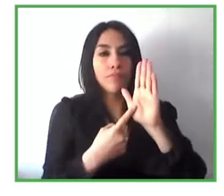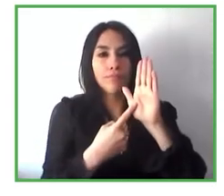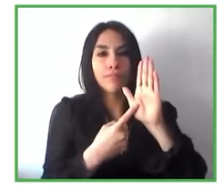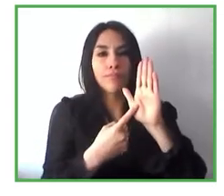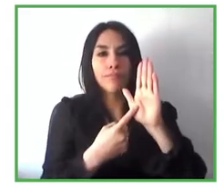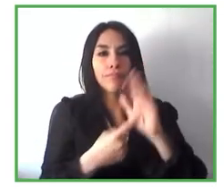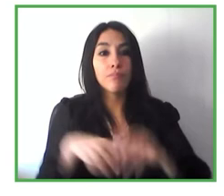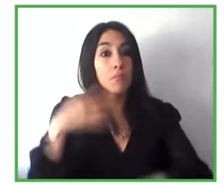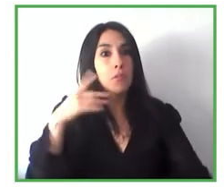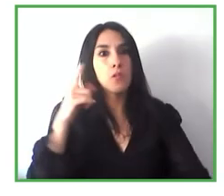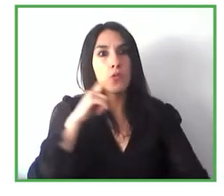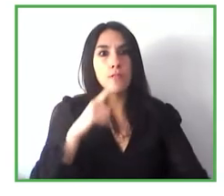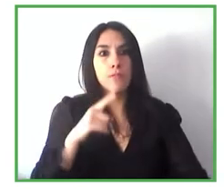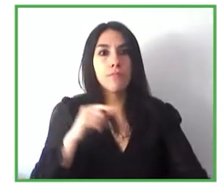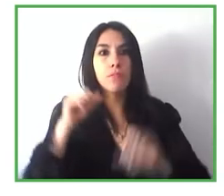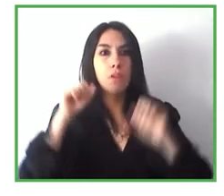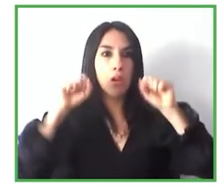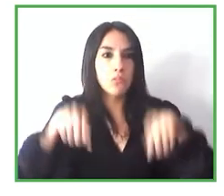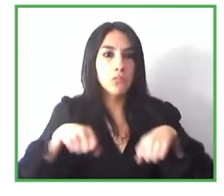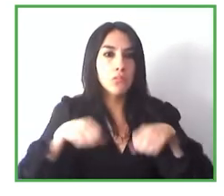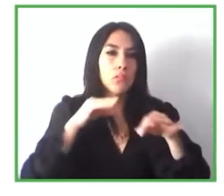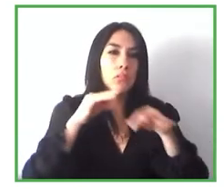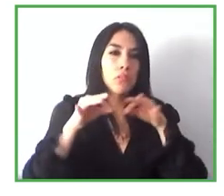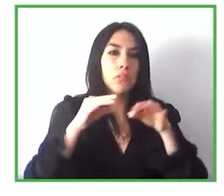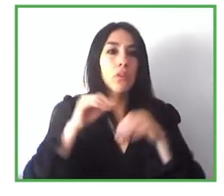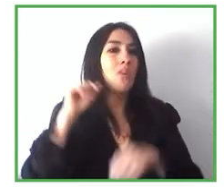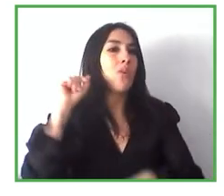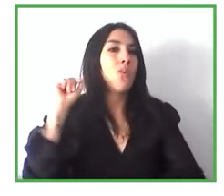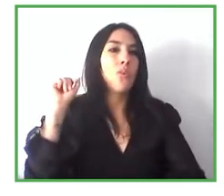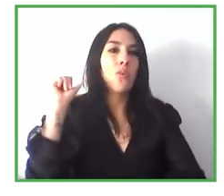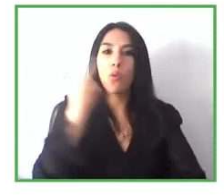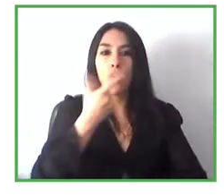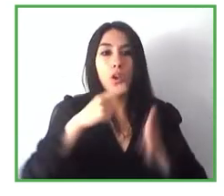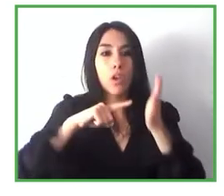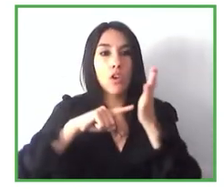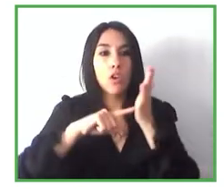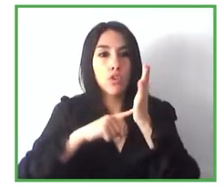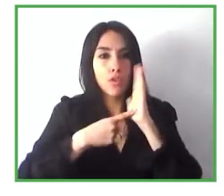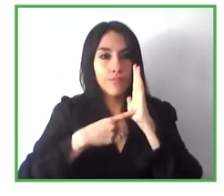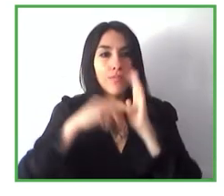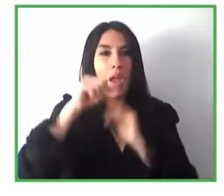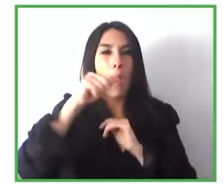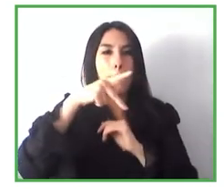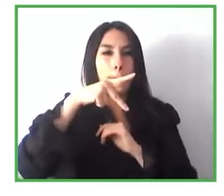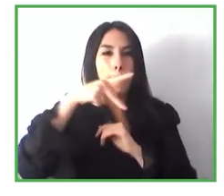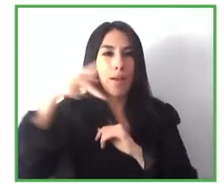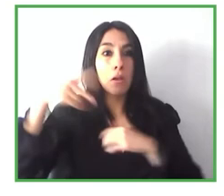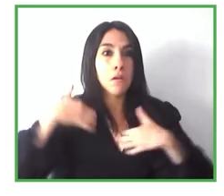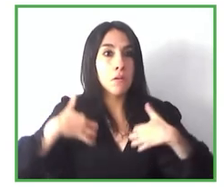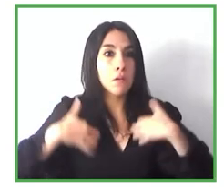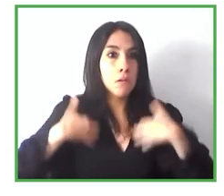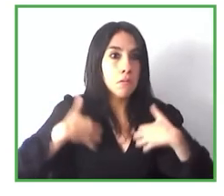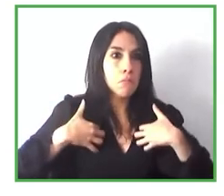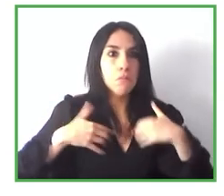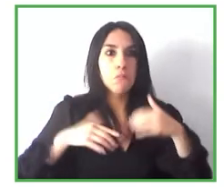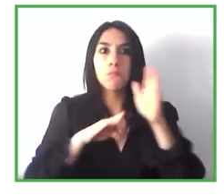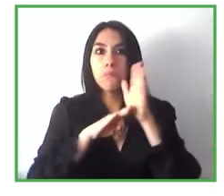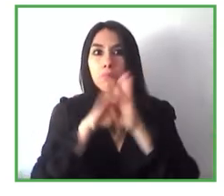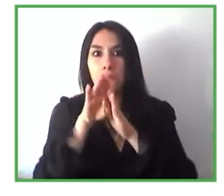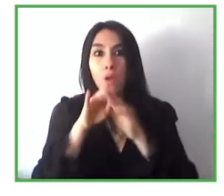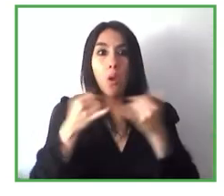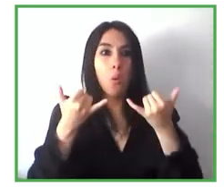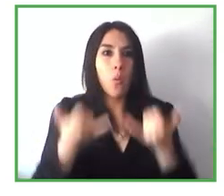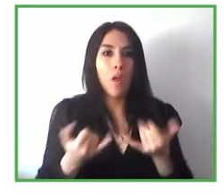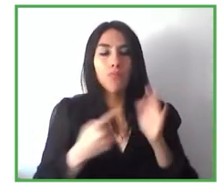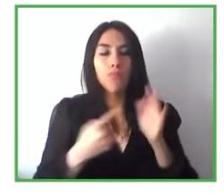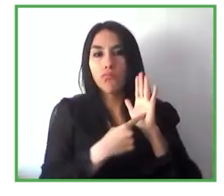tecnologías y todas las aplicaciones tan interesantes que estáis desarrollando vamos a pasar ya el turno de preguntas al panel